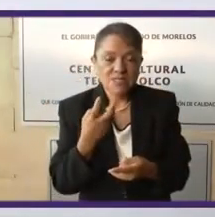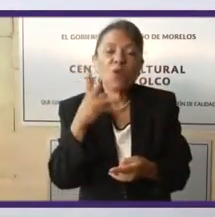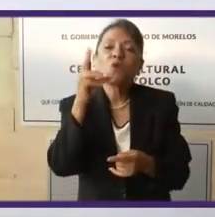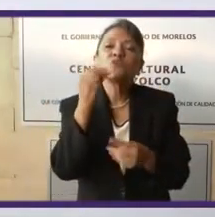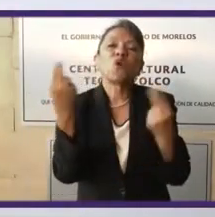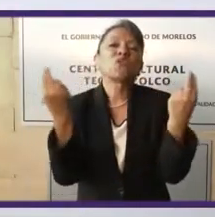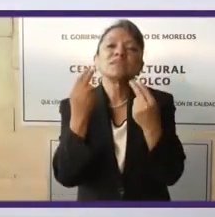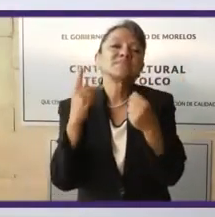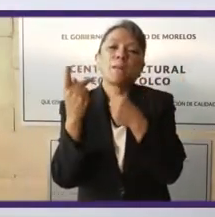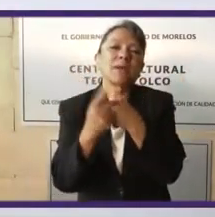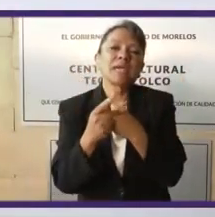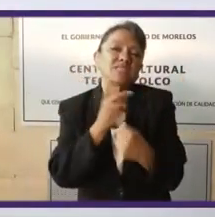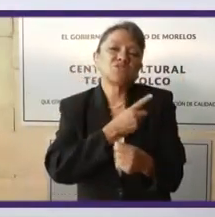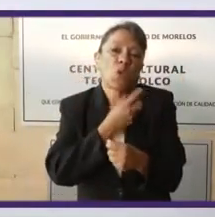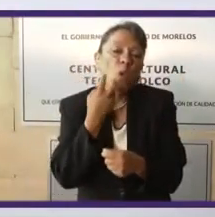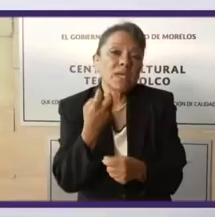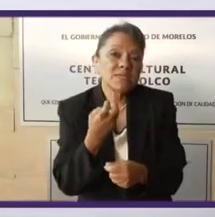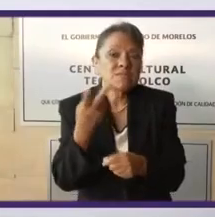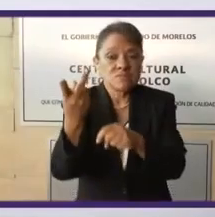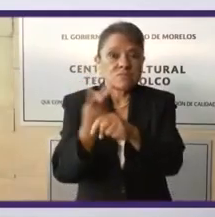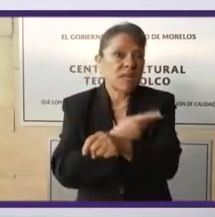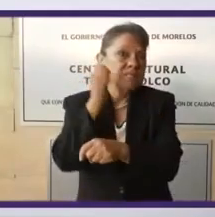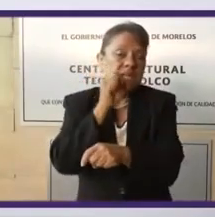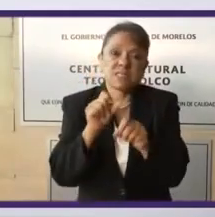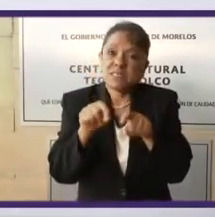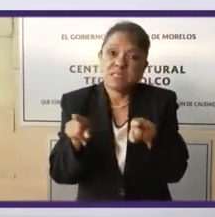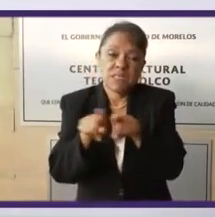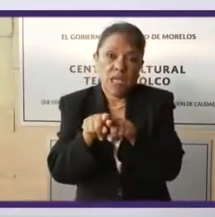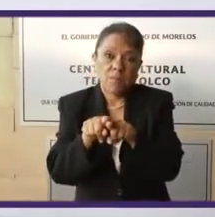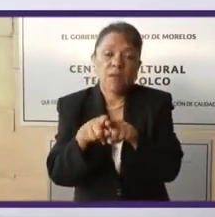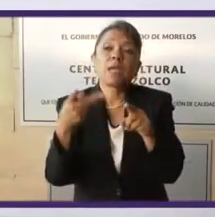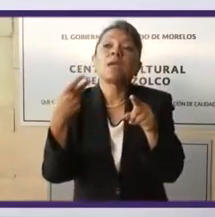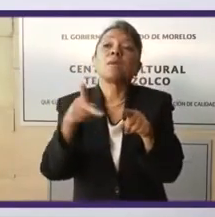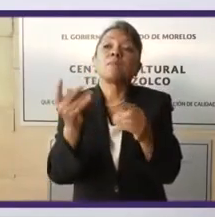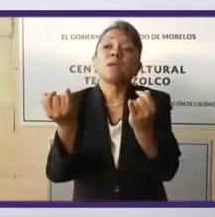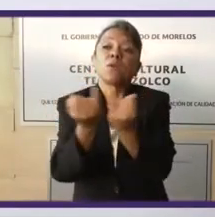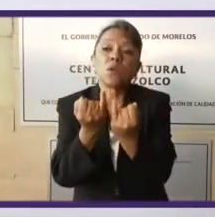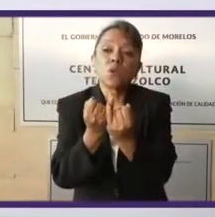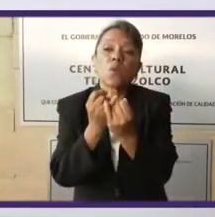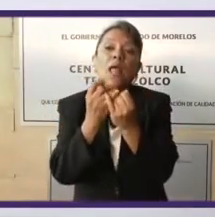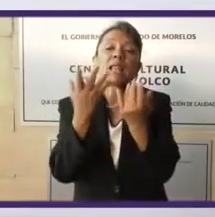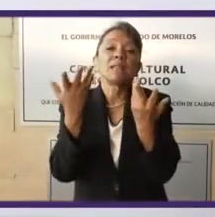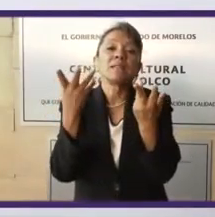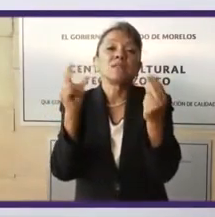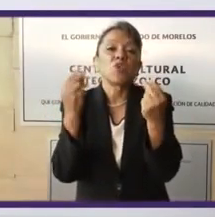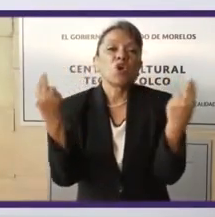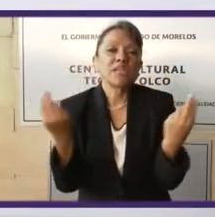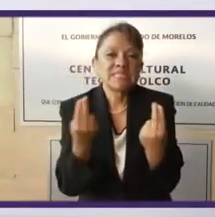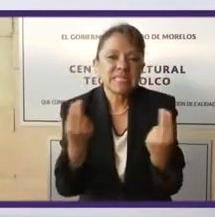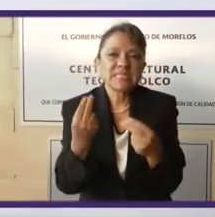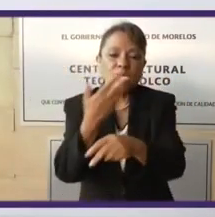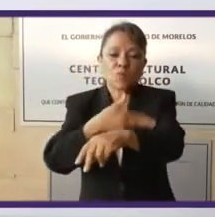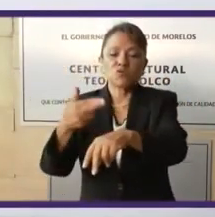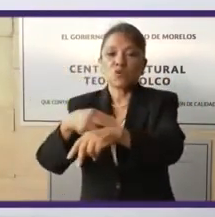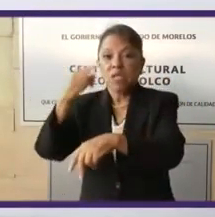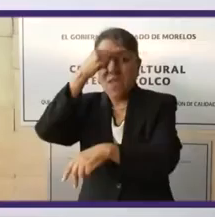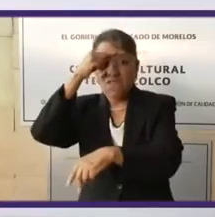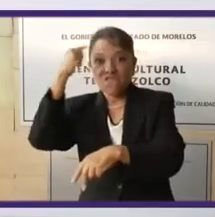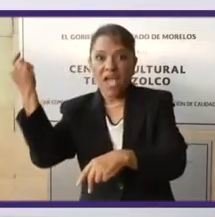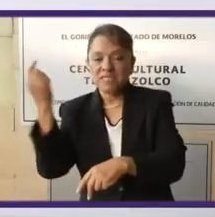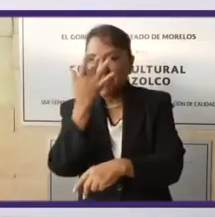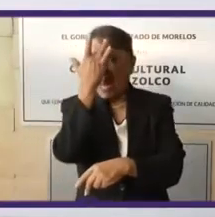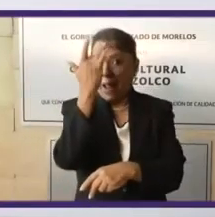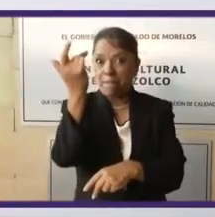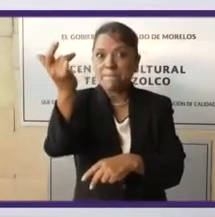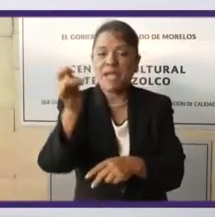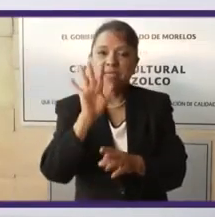no puede continuar de esa manera. Y que se junten partidos para hacer una mayoría aritmética y repetir